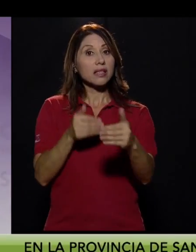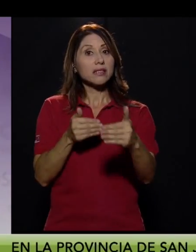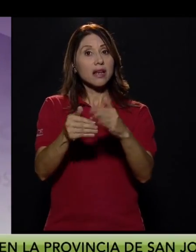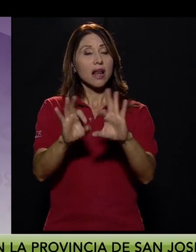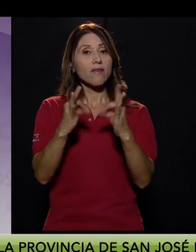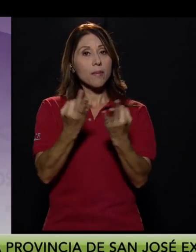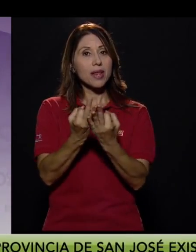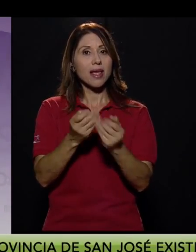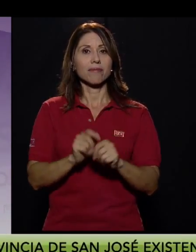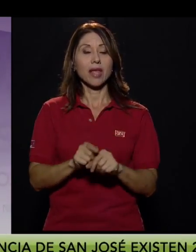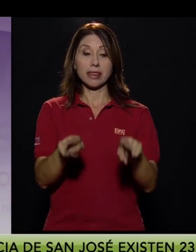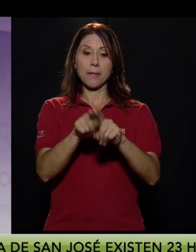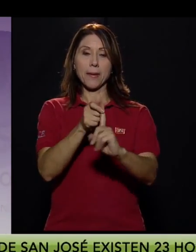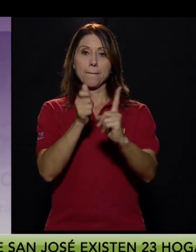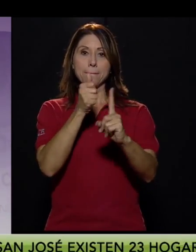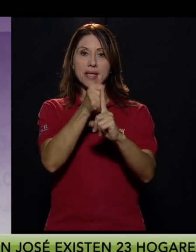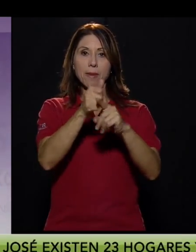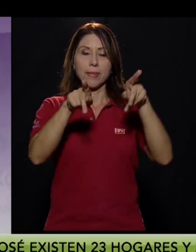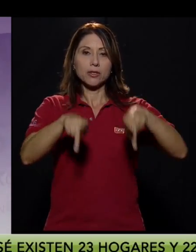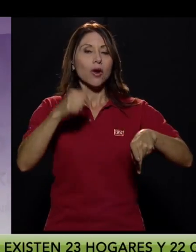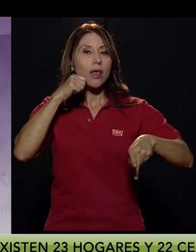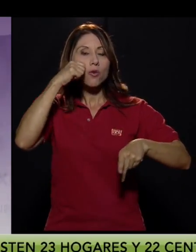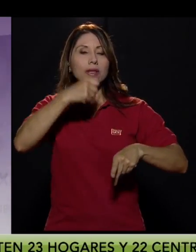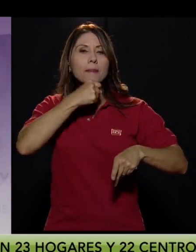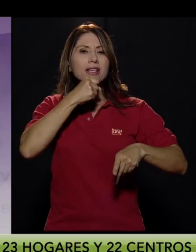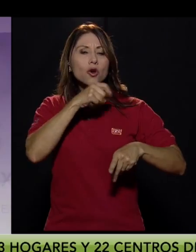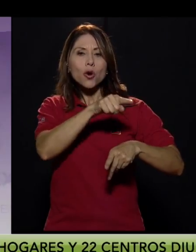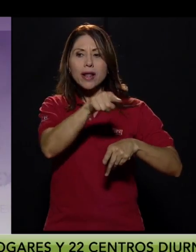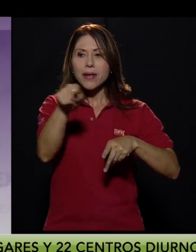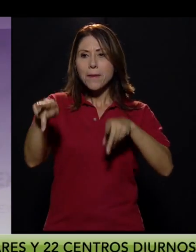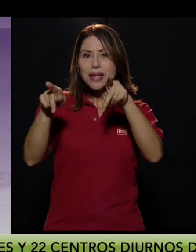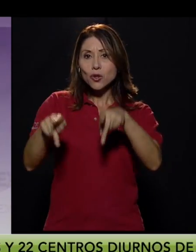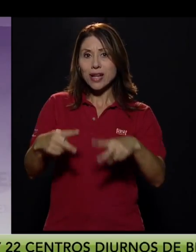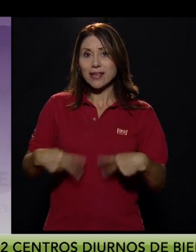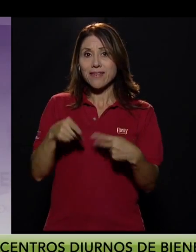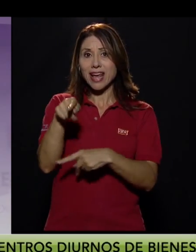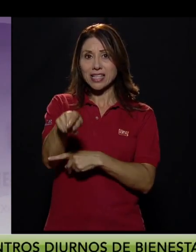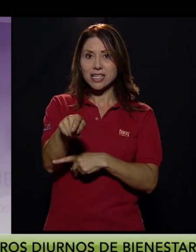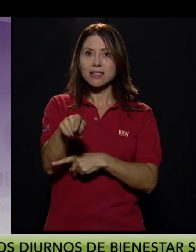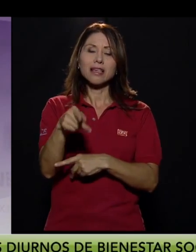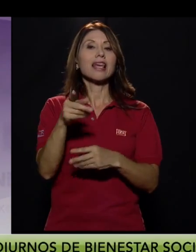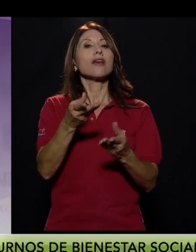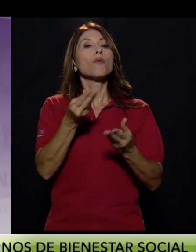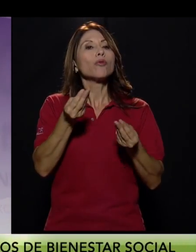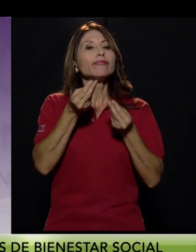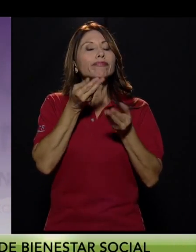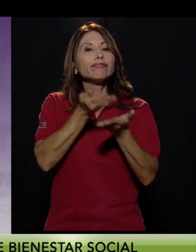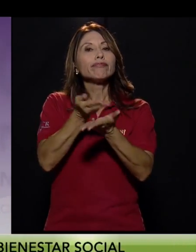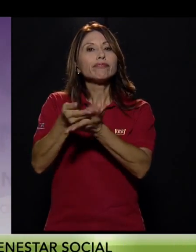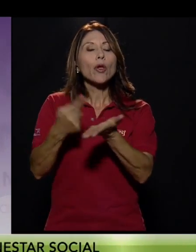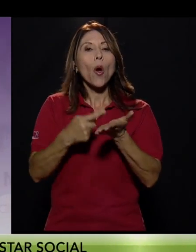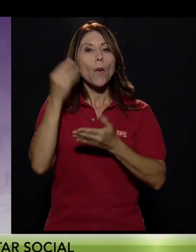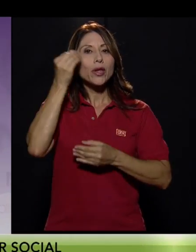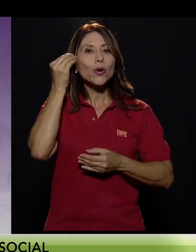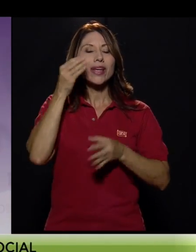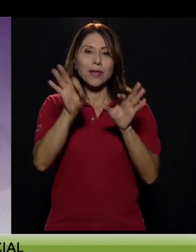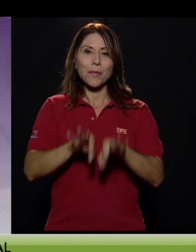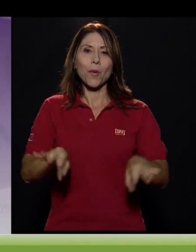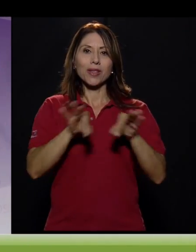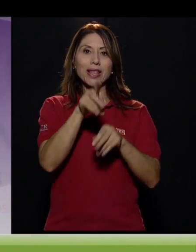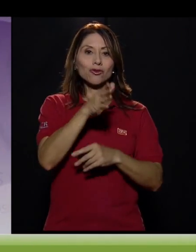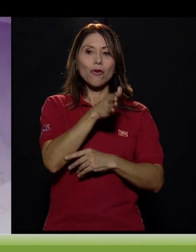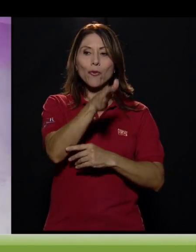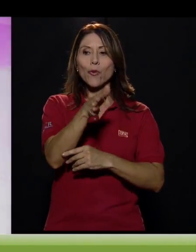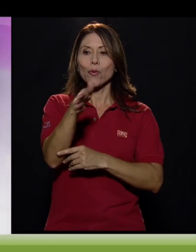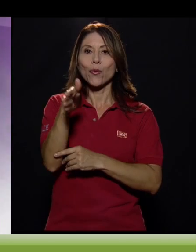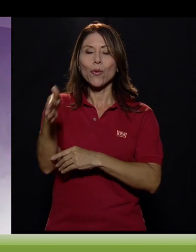cercanía a la familia y la opinión de las personas adultas mayores que vivan allí. Es importante que usted visite varias instituciones antes